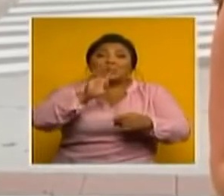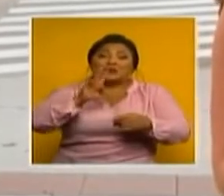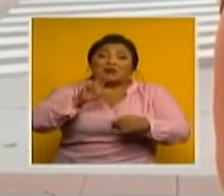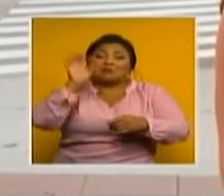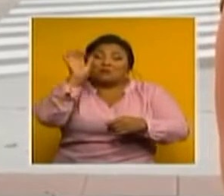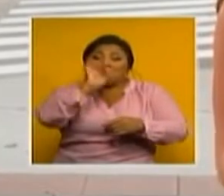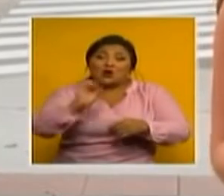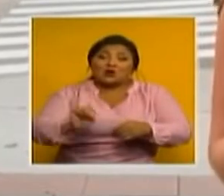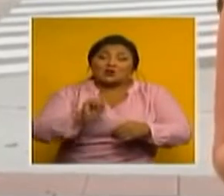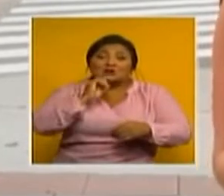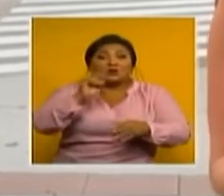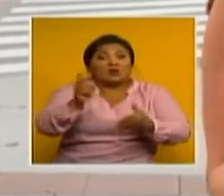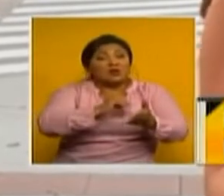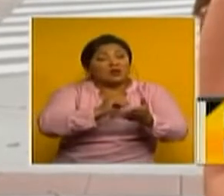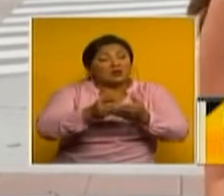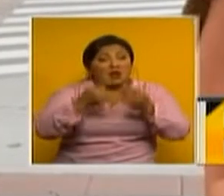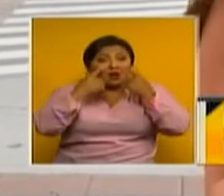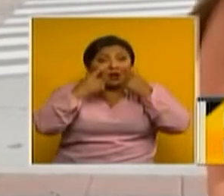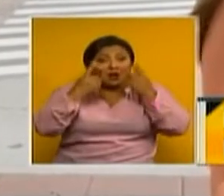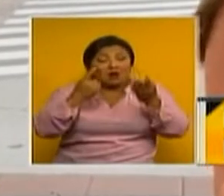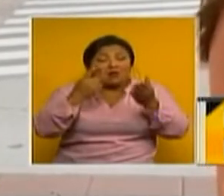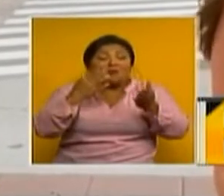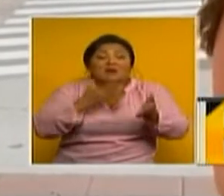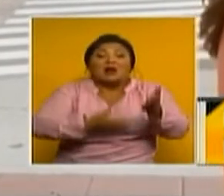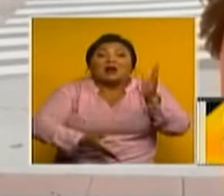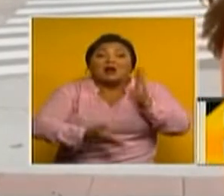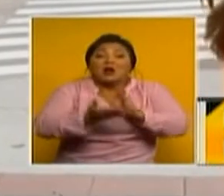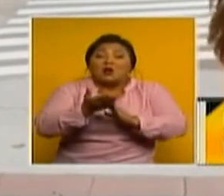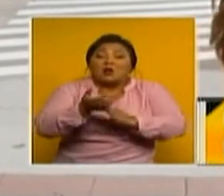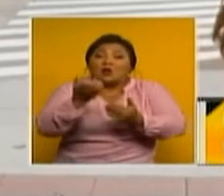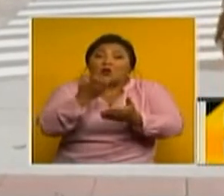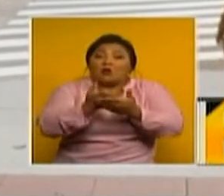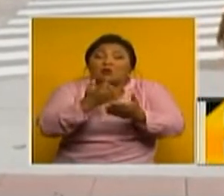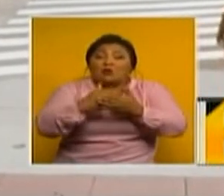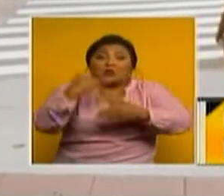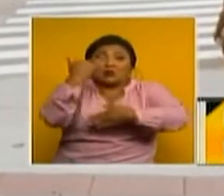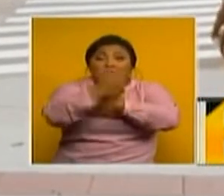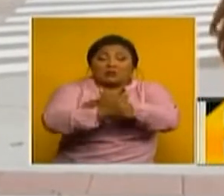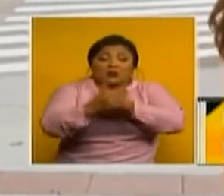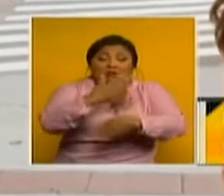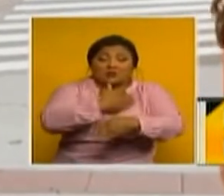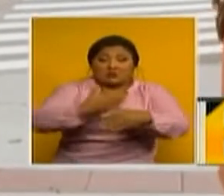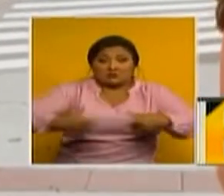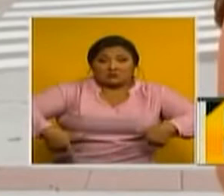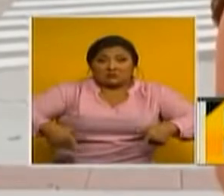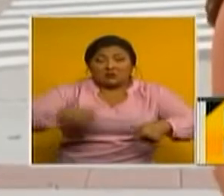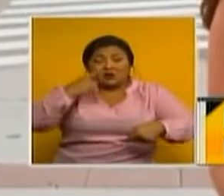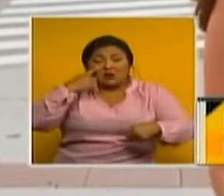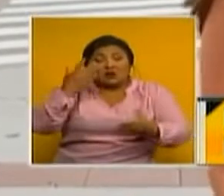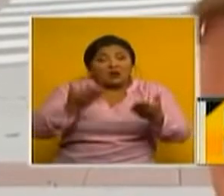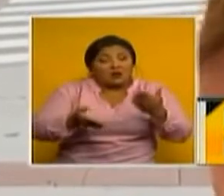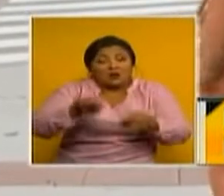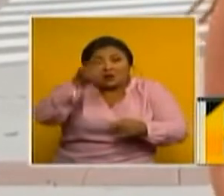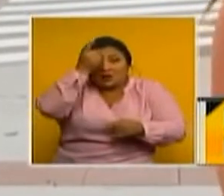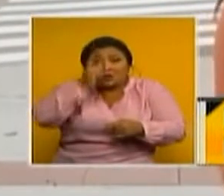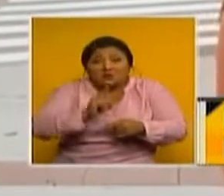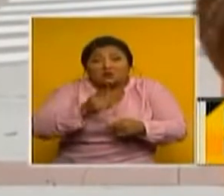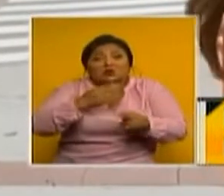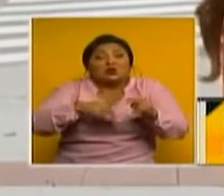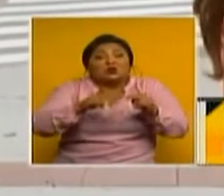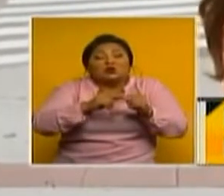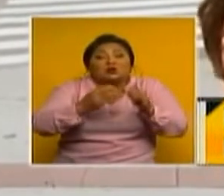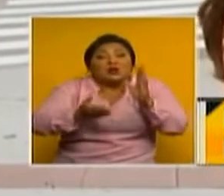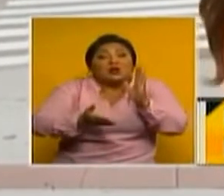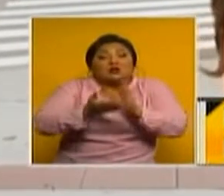Esta semana podría ser determinante para el rumbo económico del país. El presidente de la República Lenín Moreno tomará una decisión respecto a los